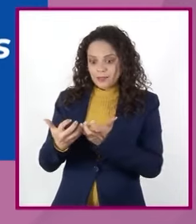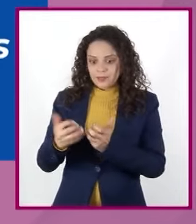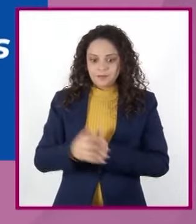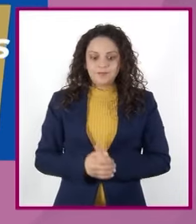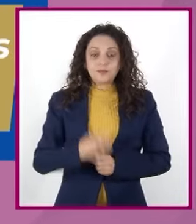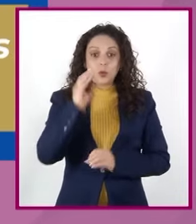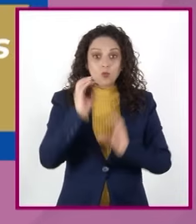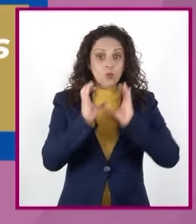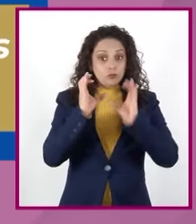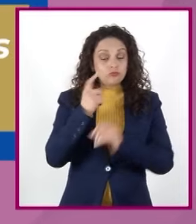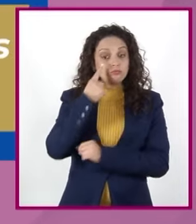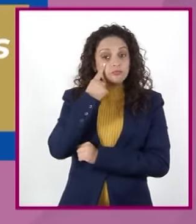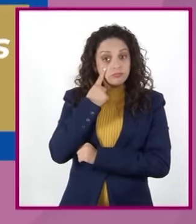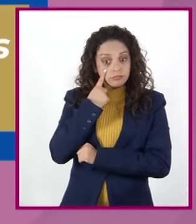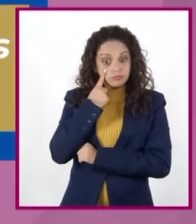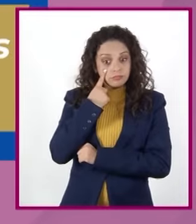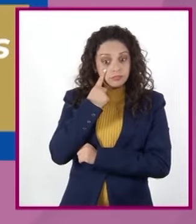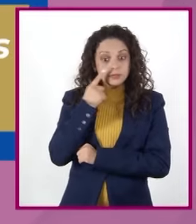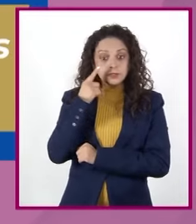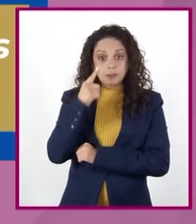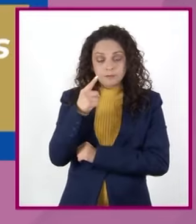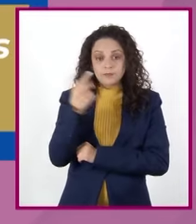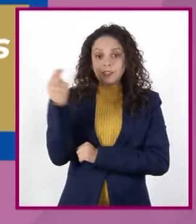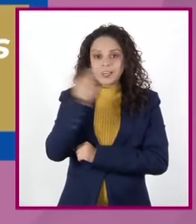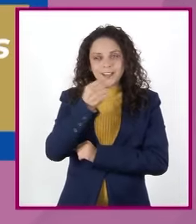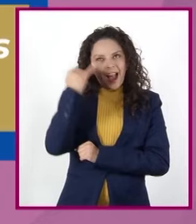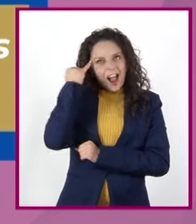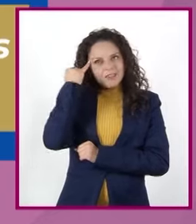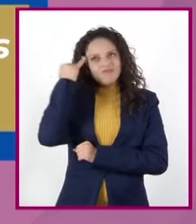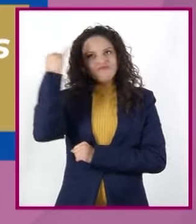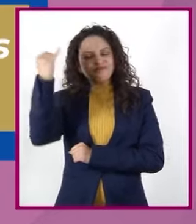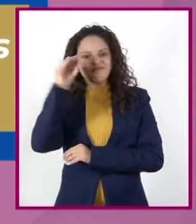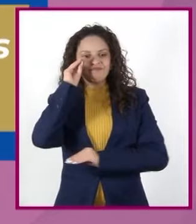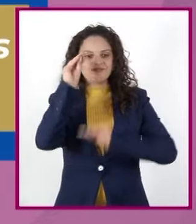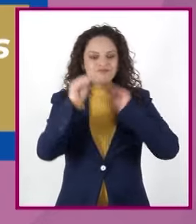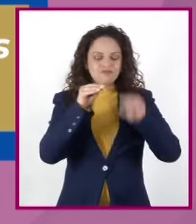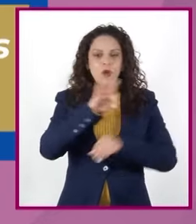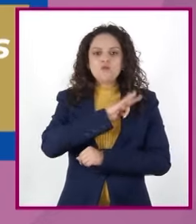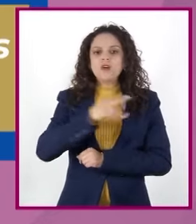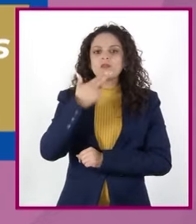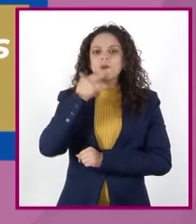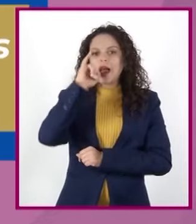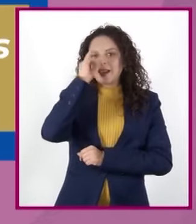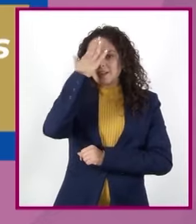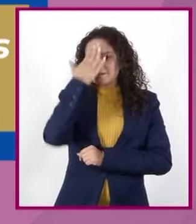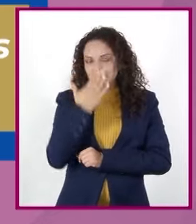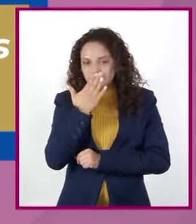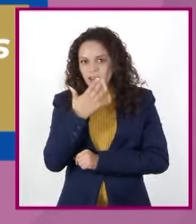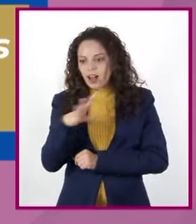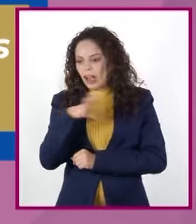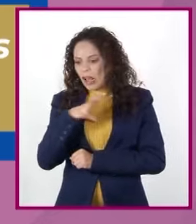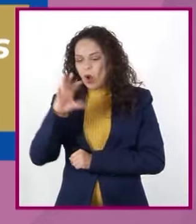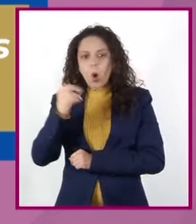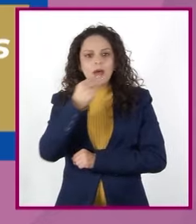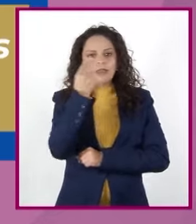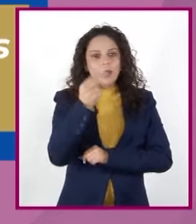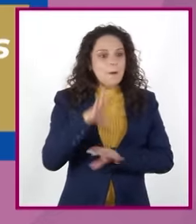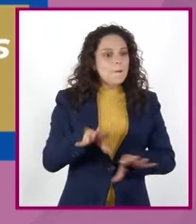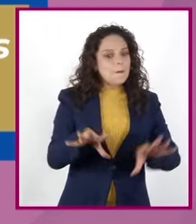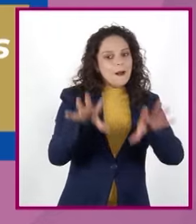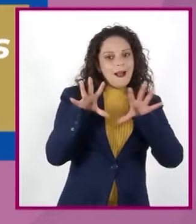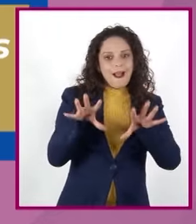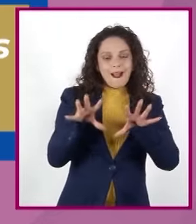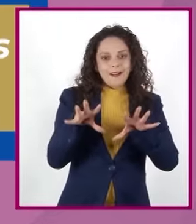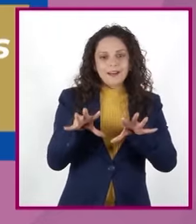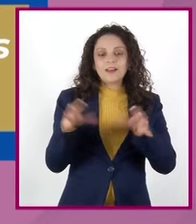no olviden que su esquema sea creativo Pueden utilizar imágenes que tengan a su alcance o dibujos llamativos Y